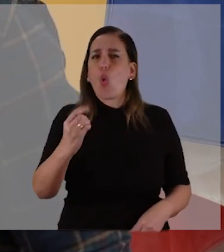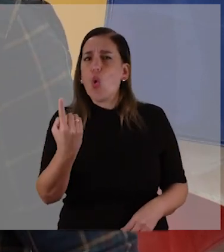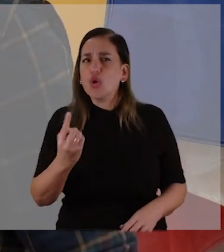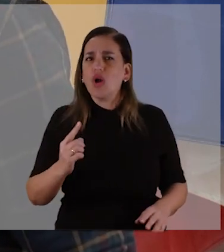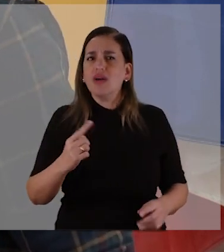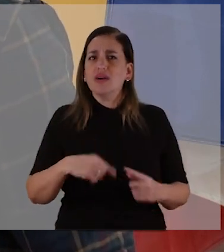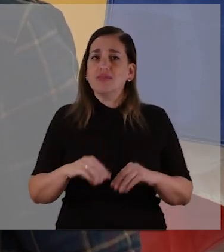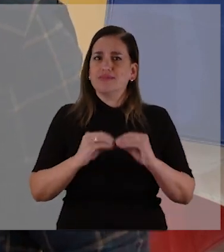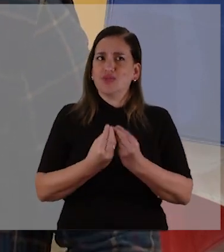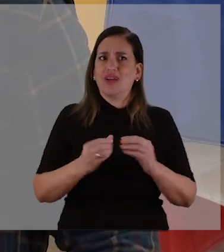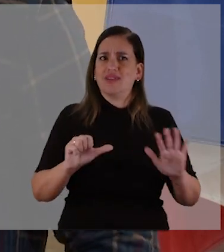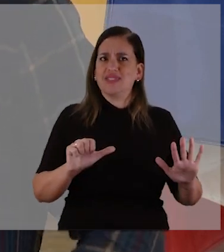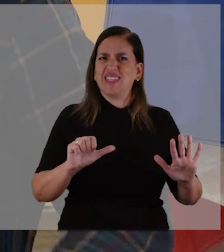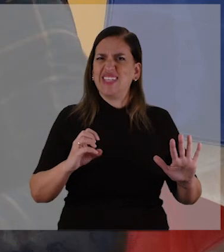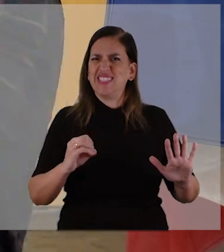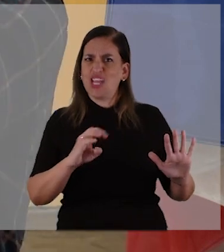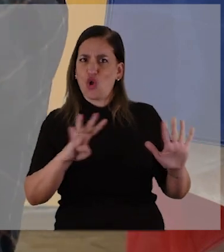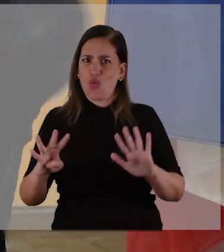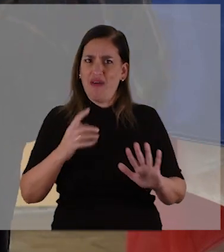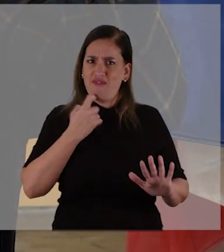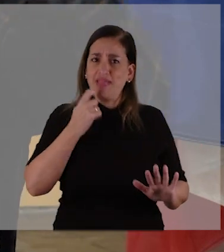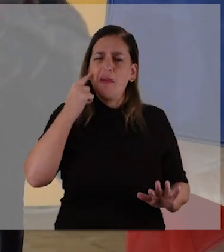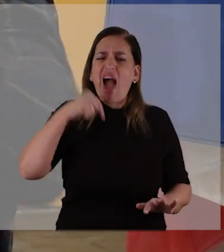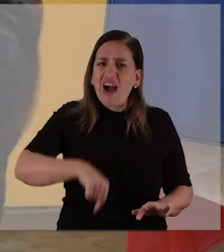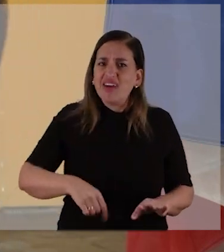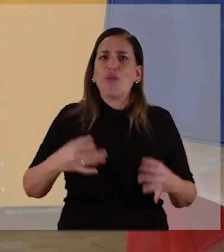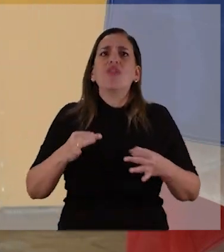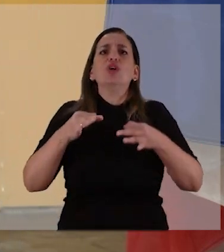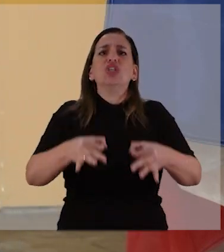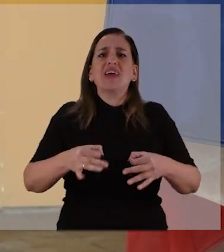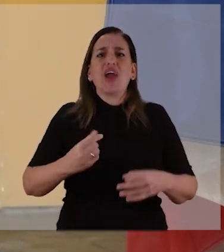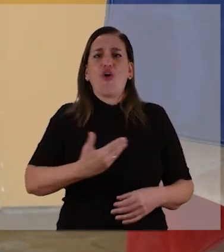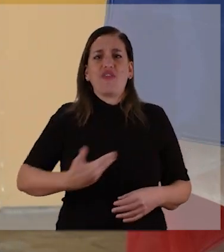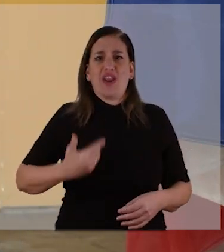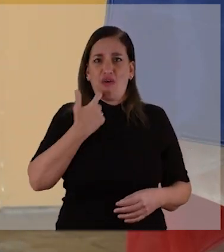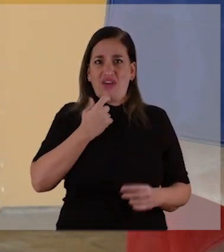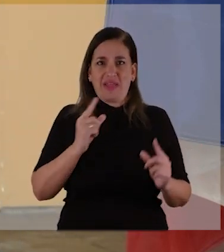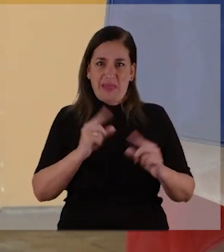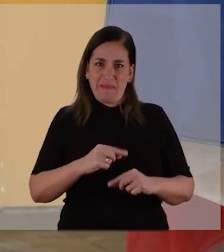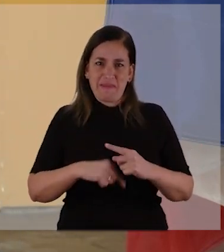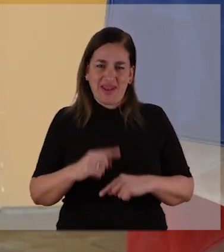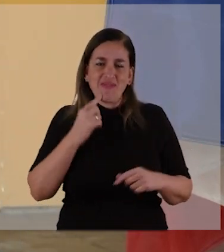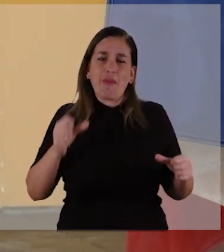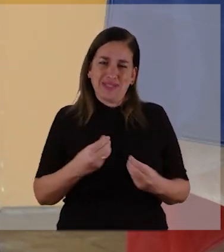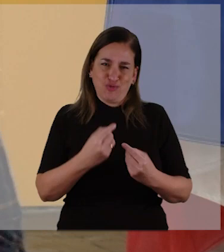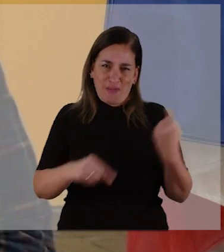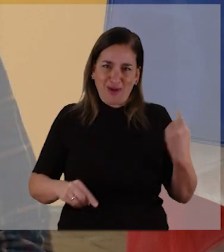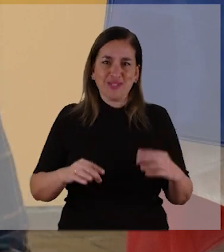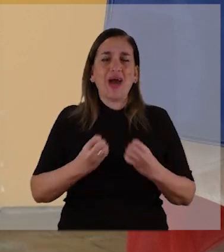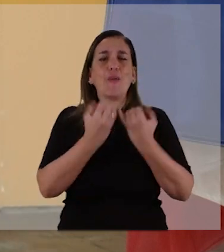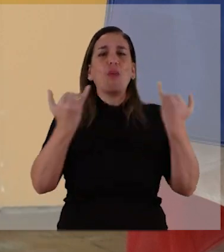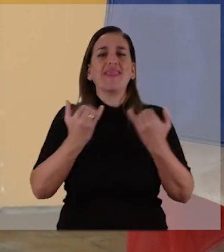Creo que quedan 1.001. Para 609 falta, pero cuando llegue 609 vamos a haber hecho mucho más cosas de las que hicimos hoy.